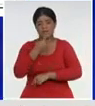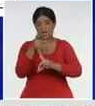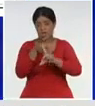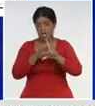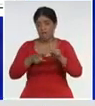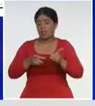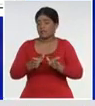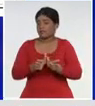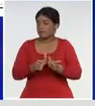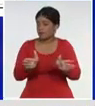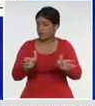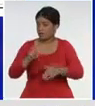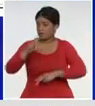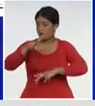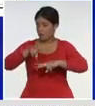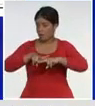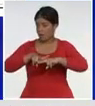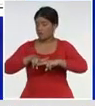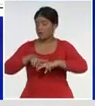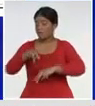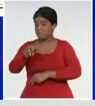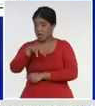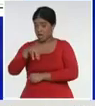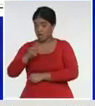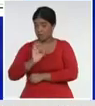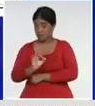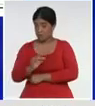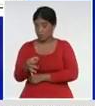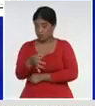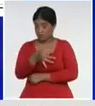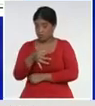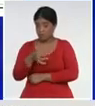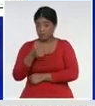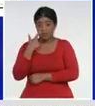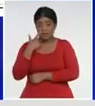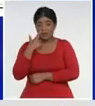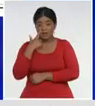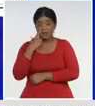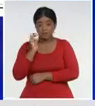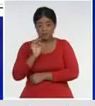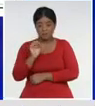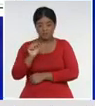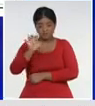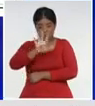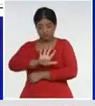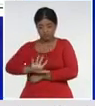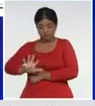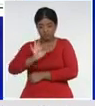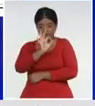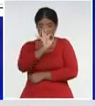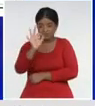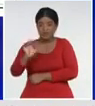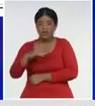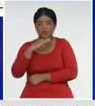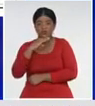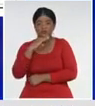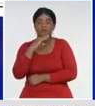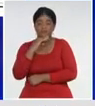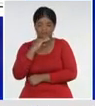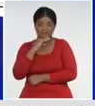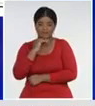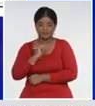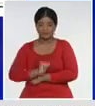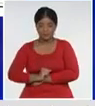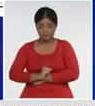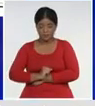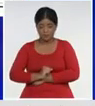Habana, y Marianao, pues, tengan las tasas, más elevadas, Granma, que también,